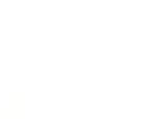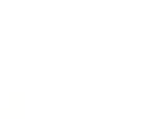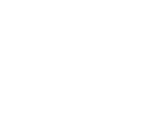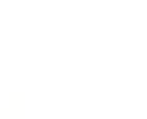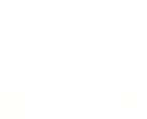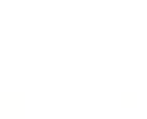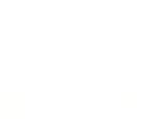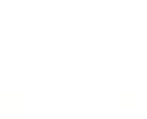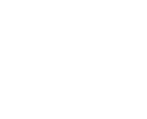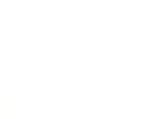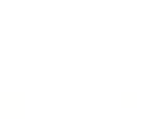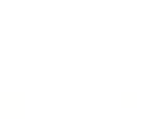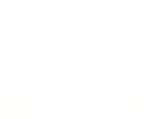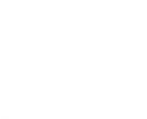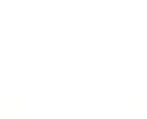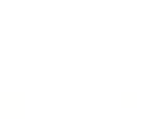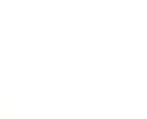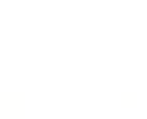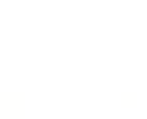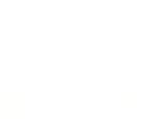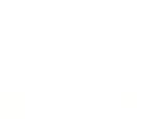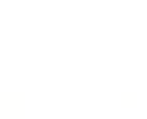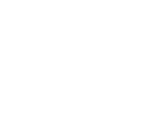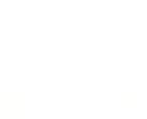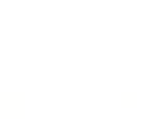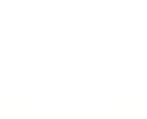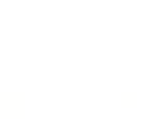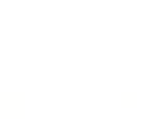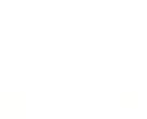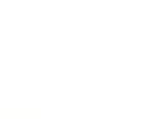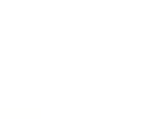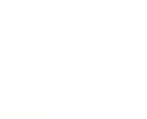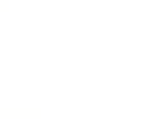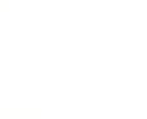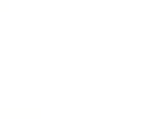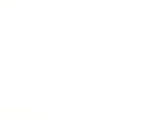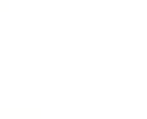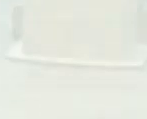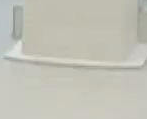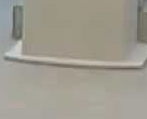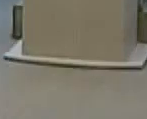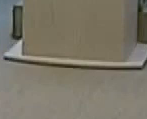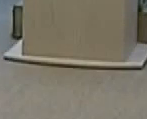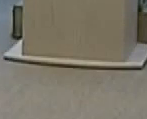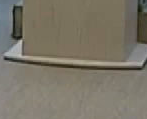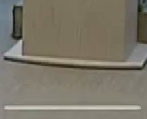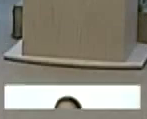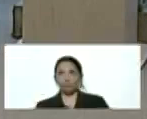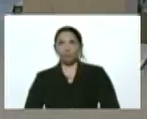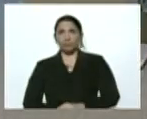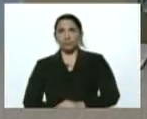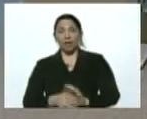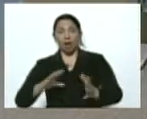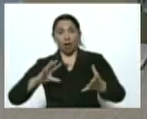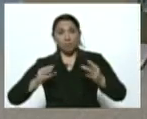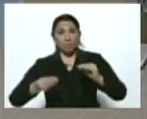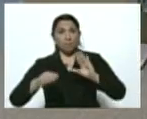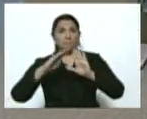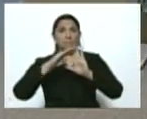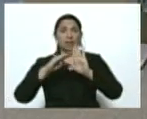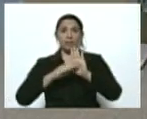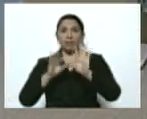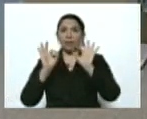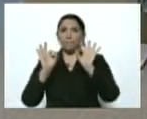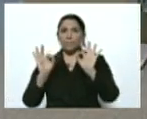Apure 10.275 donde hoy hemos adoptado medidas especiales para el